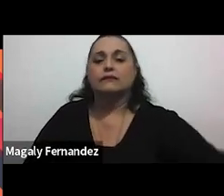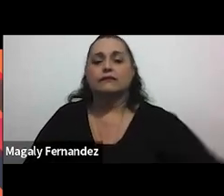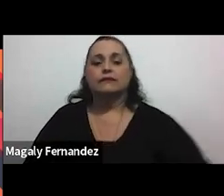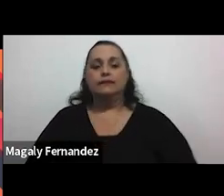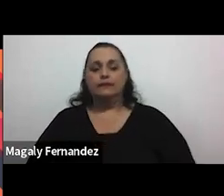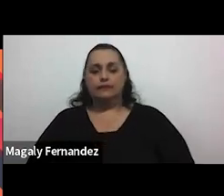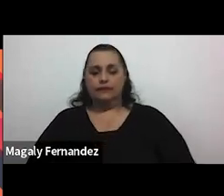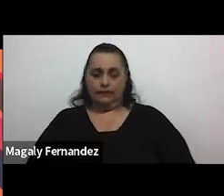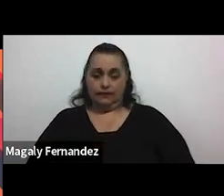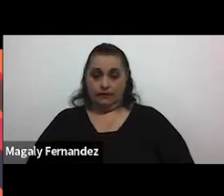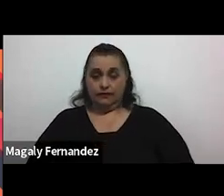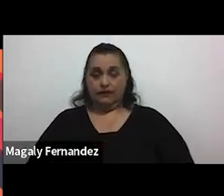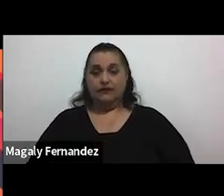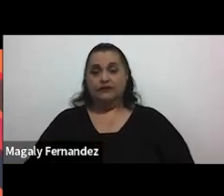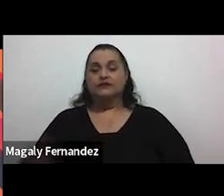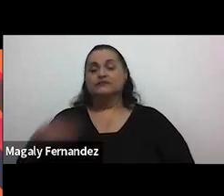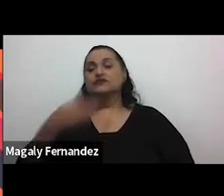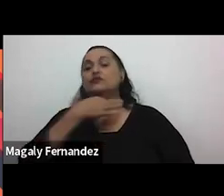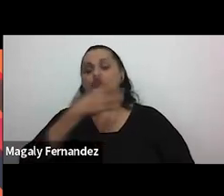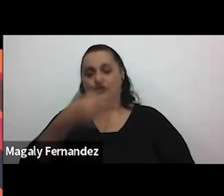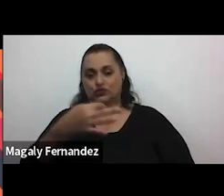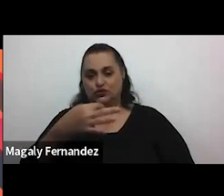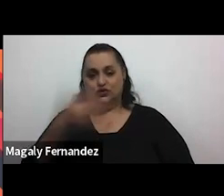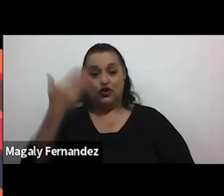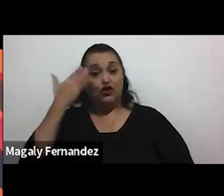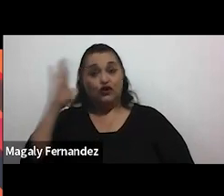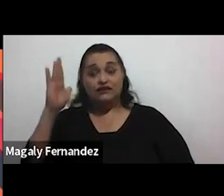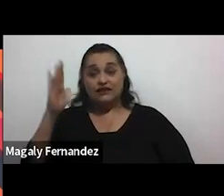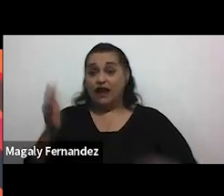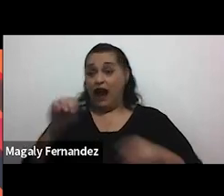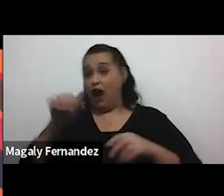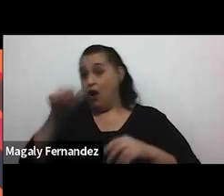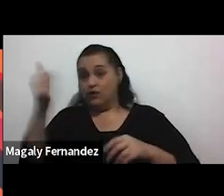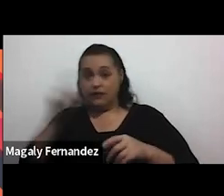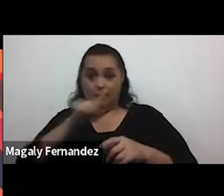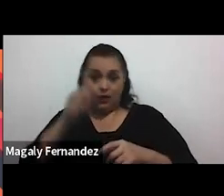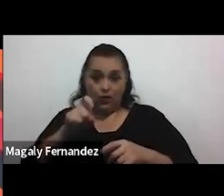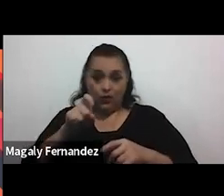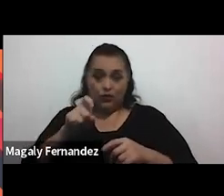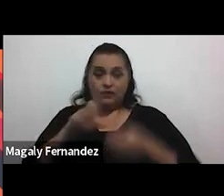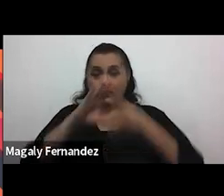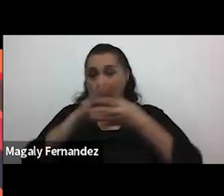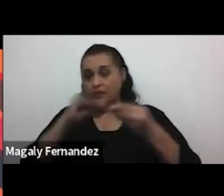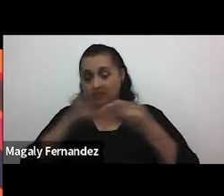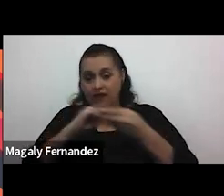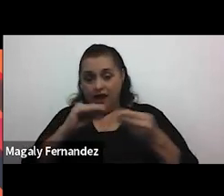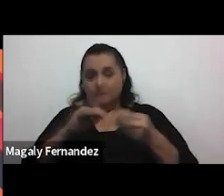con mucho gusto bueno no sé si hay alguna otra pregunta algún otro comentario